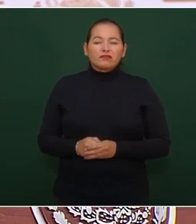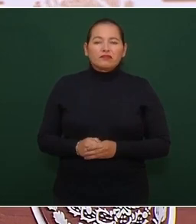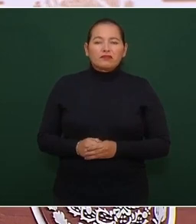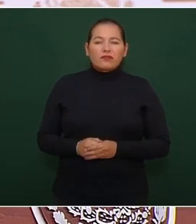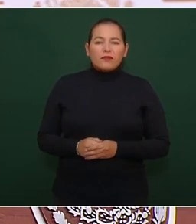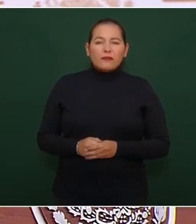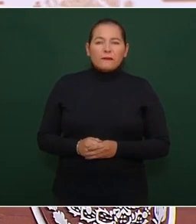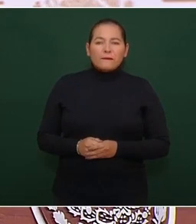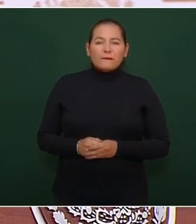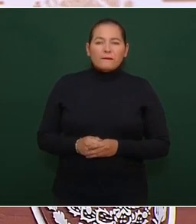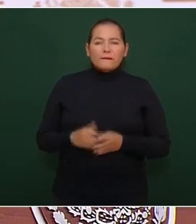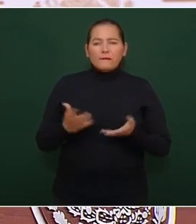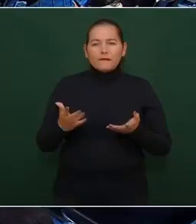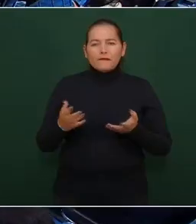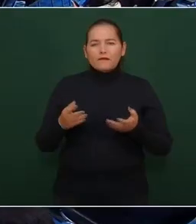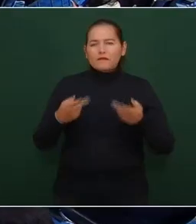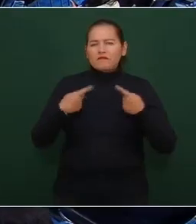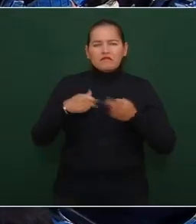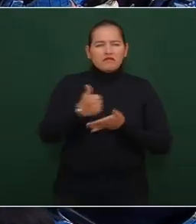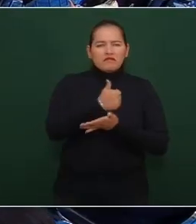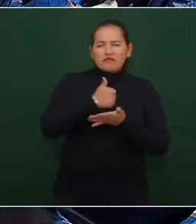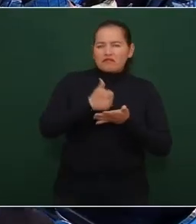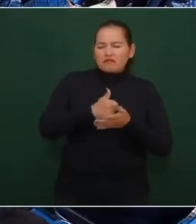o ciudadanos